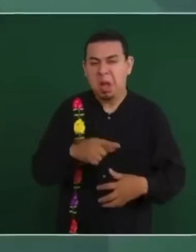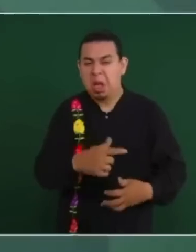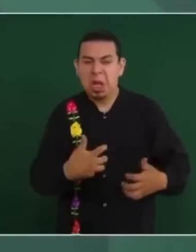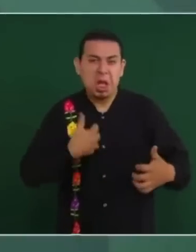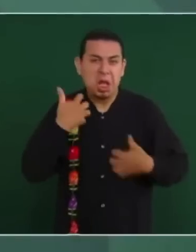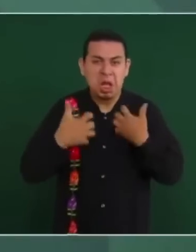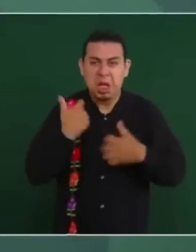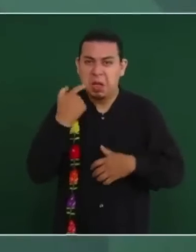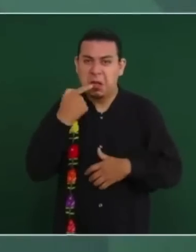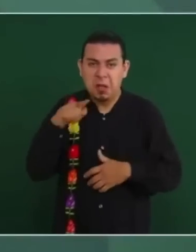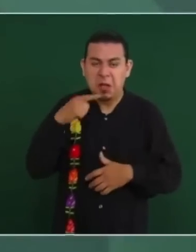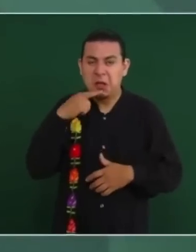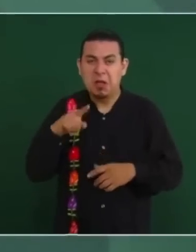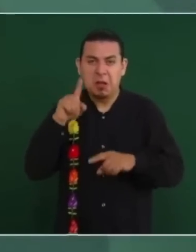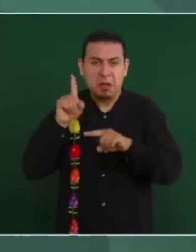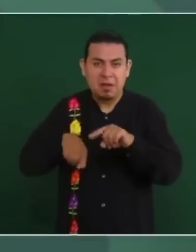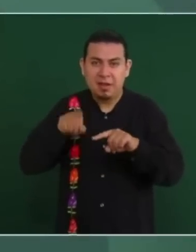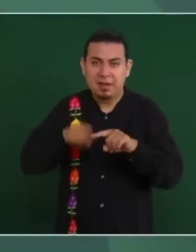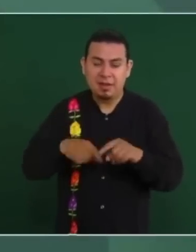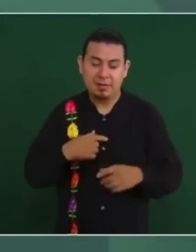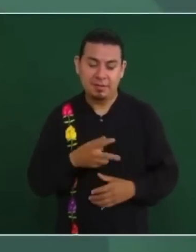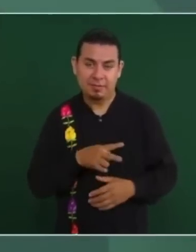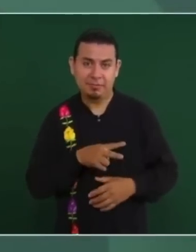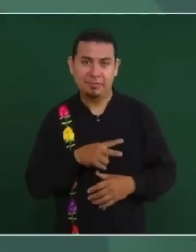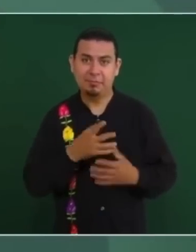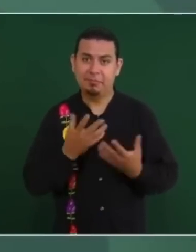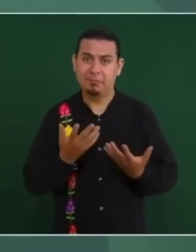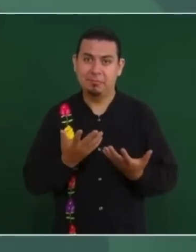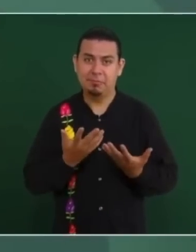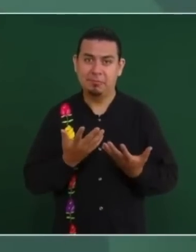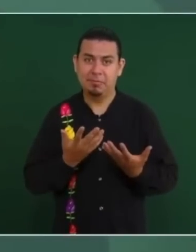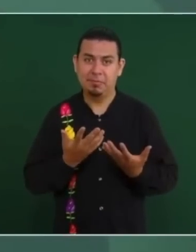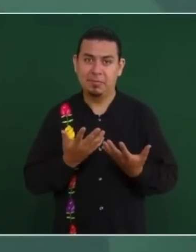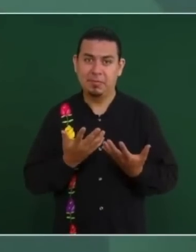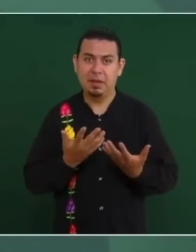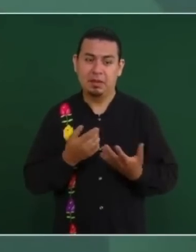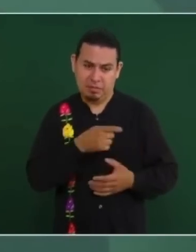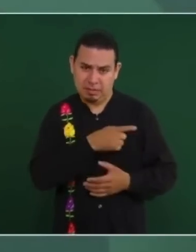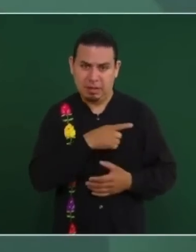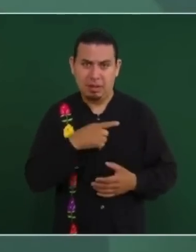que se amuele la realidad.